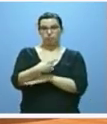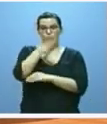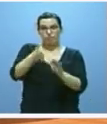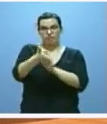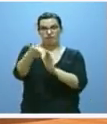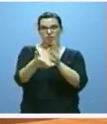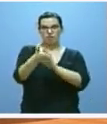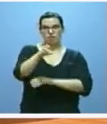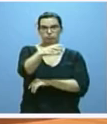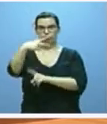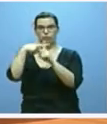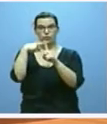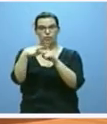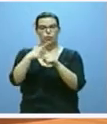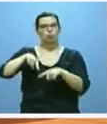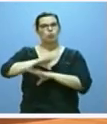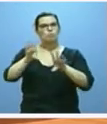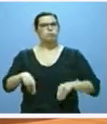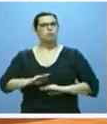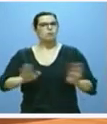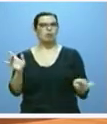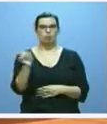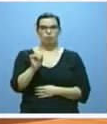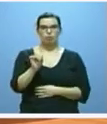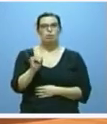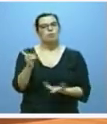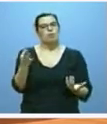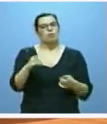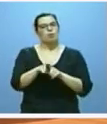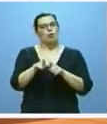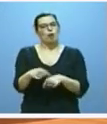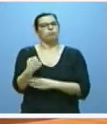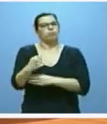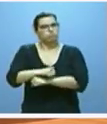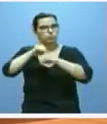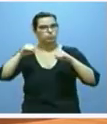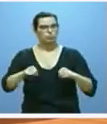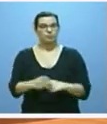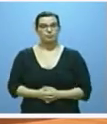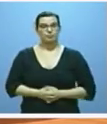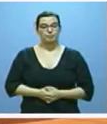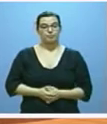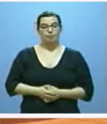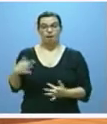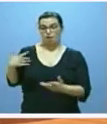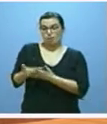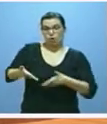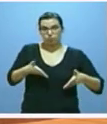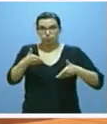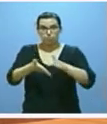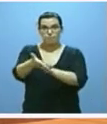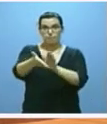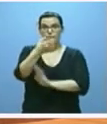con las que no podemos conformarnos, pero que tenemos la obligación de reforzar. Esa buena dirección que hay que mantener